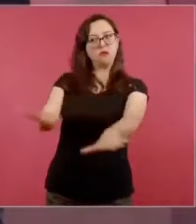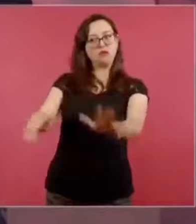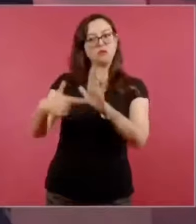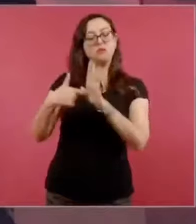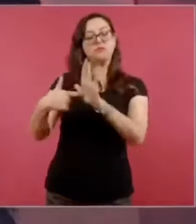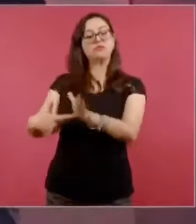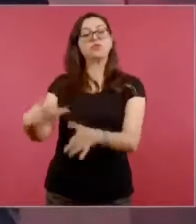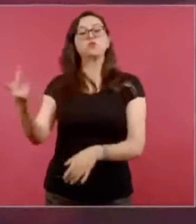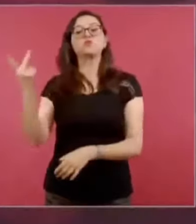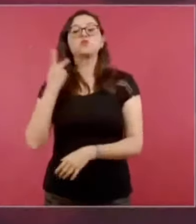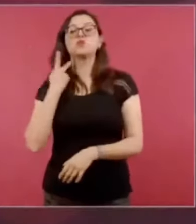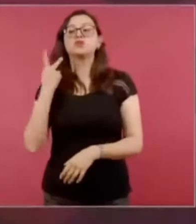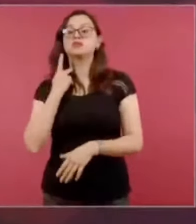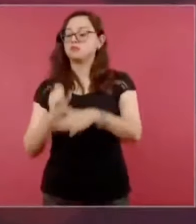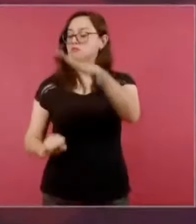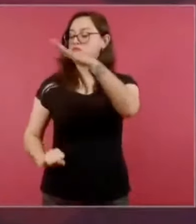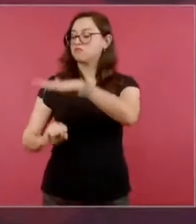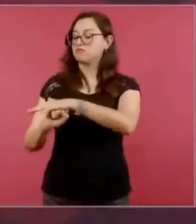imperativo ético.